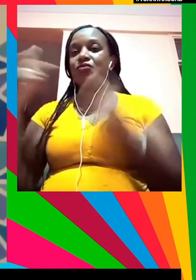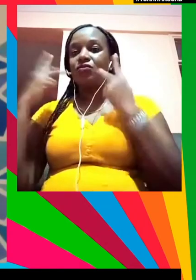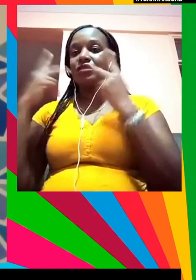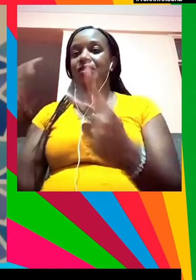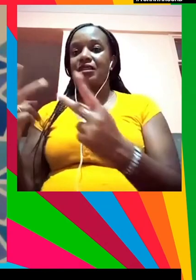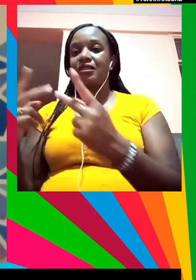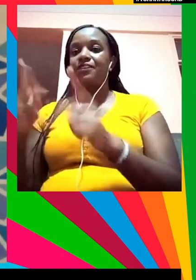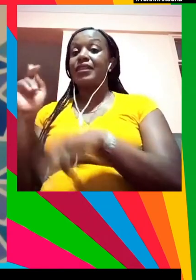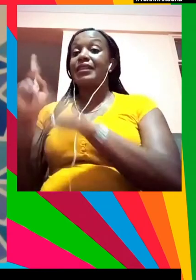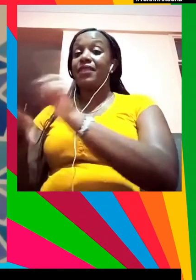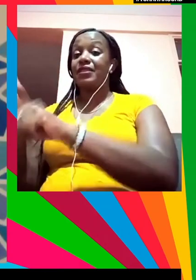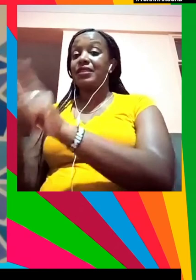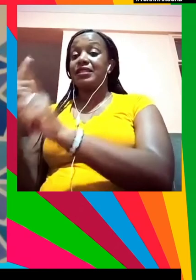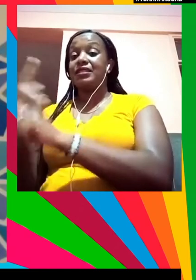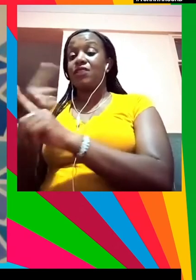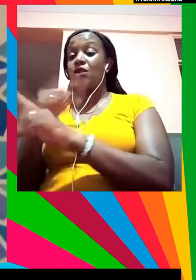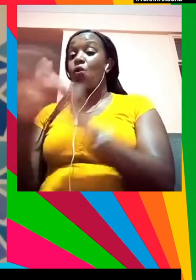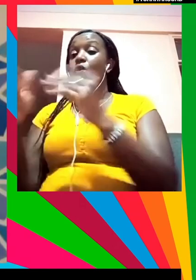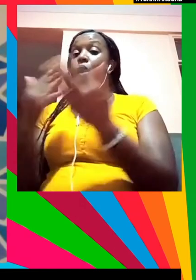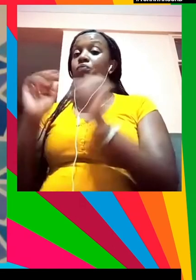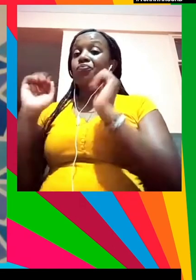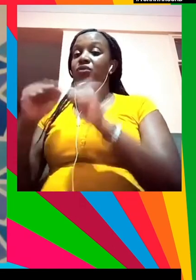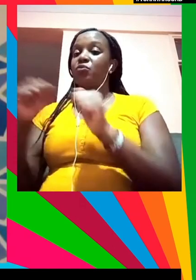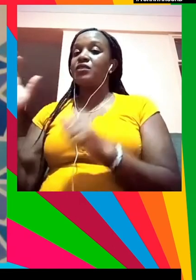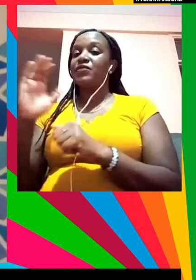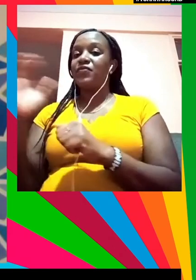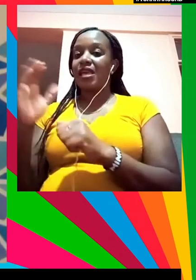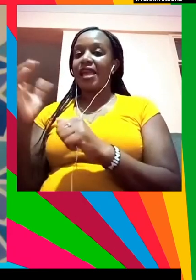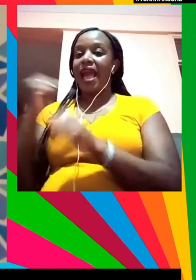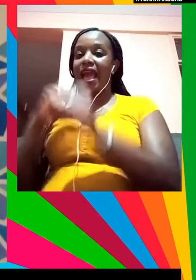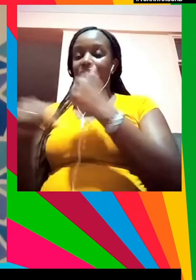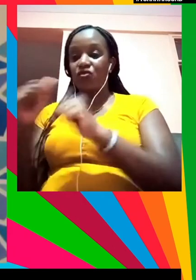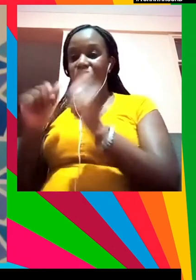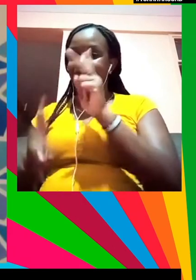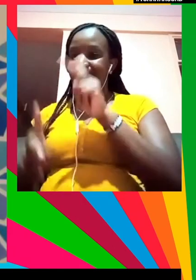es muy diversa y hay todo tipo de acción cívica